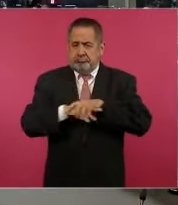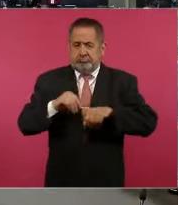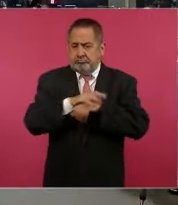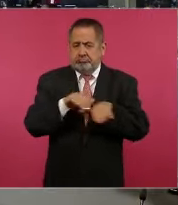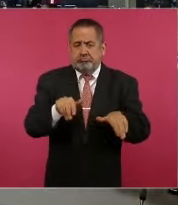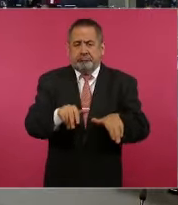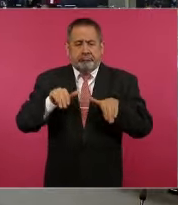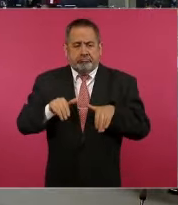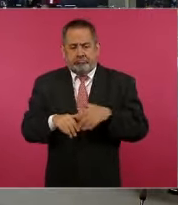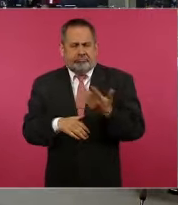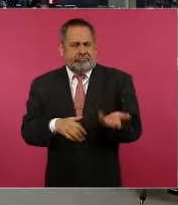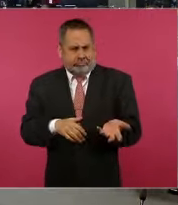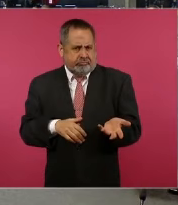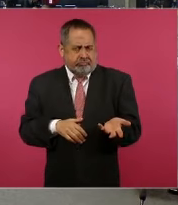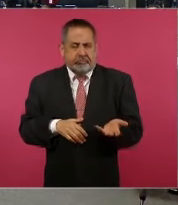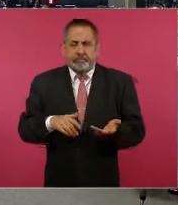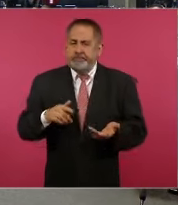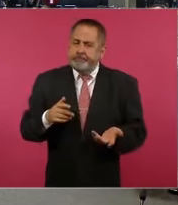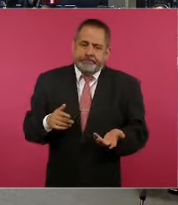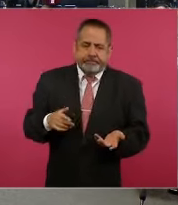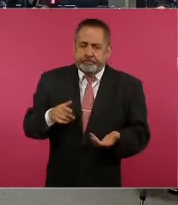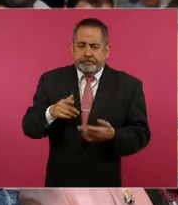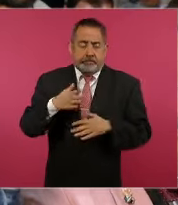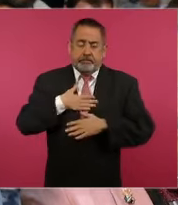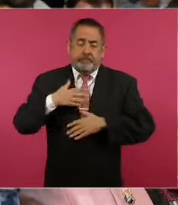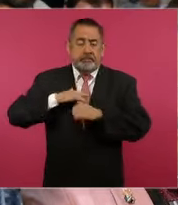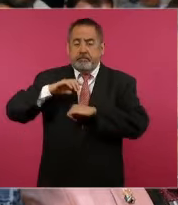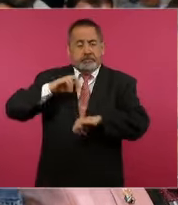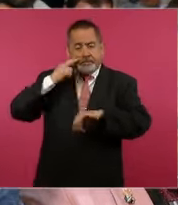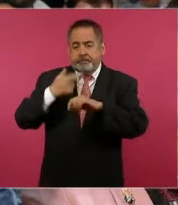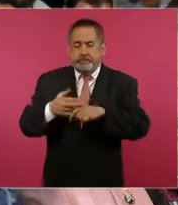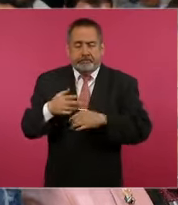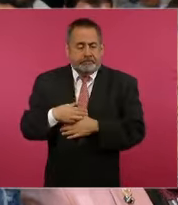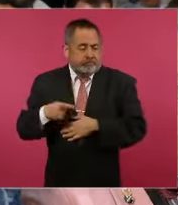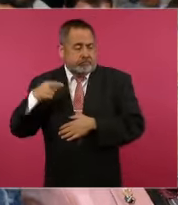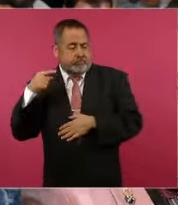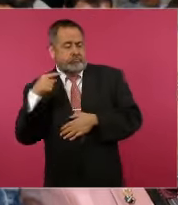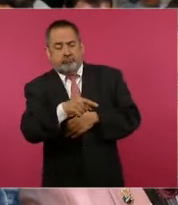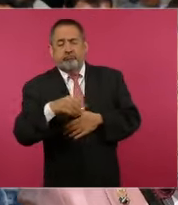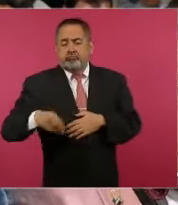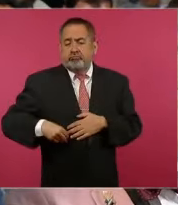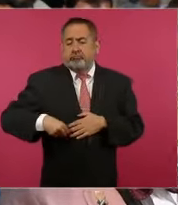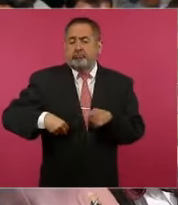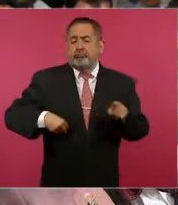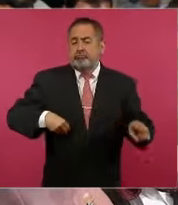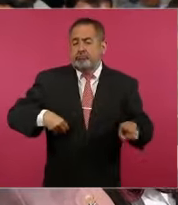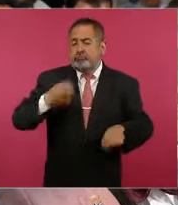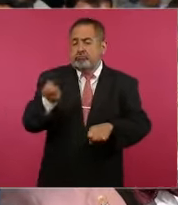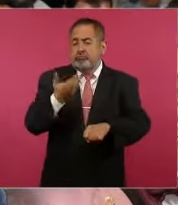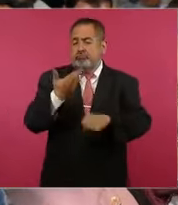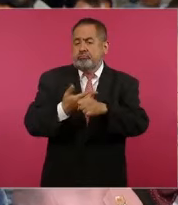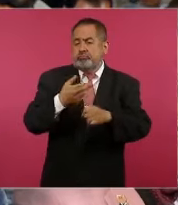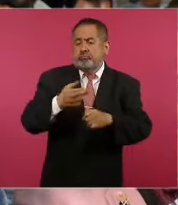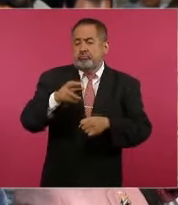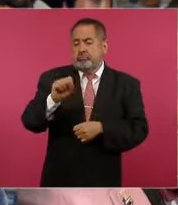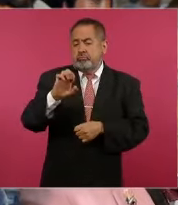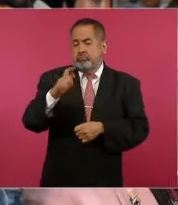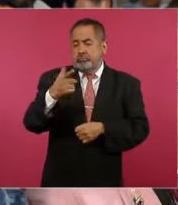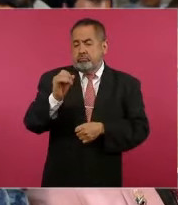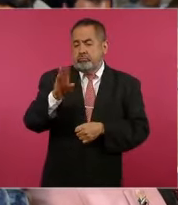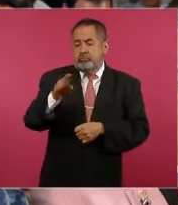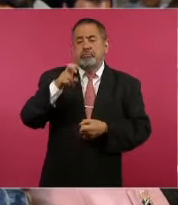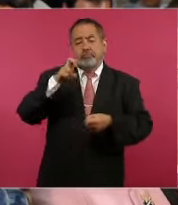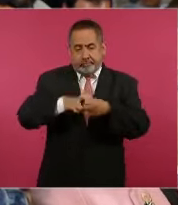la protección, dice esto no está en mi competencia y culpa a la Secretaría de Gobernación del Estado.